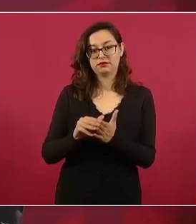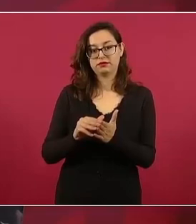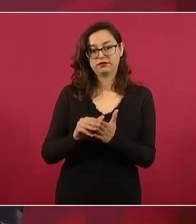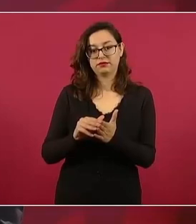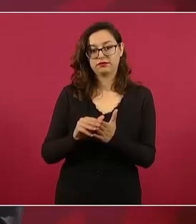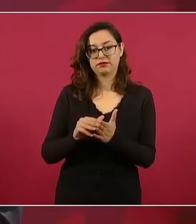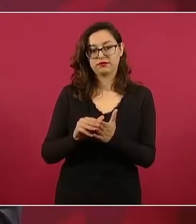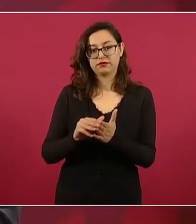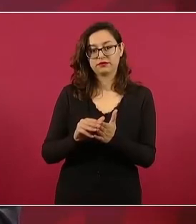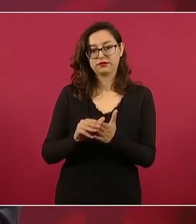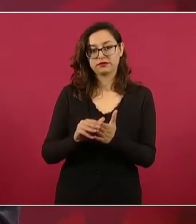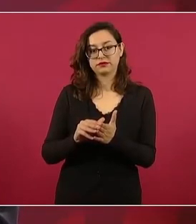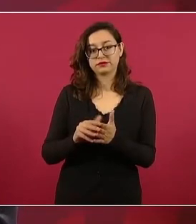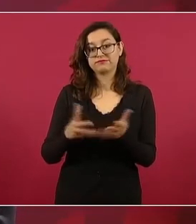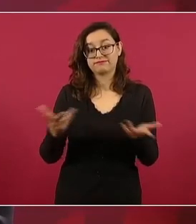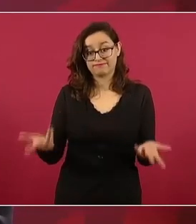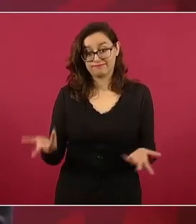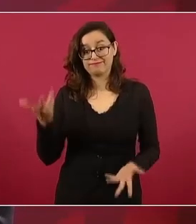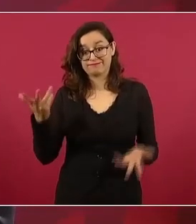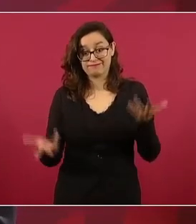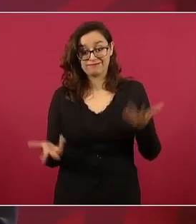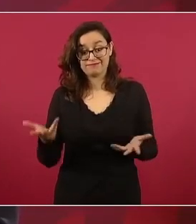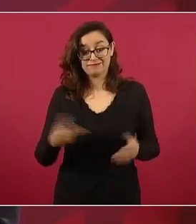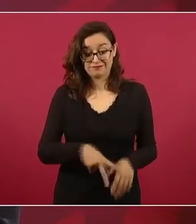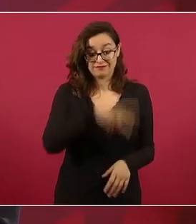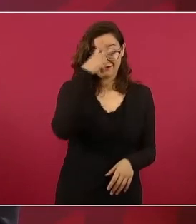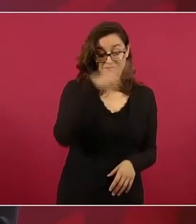de 40 a 5.